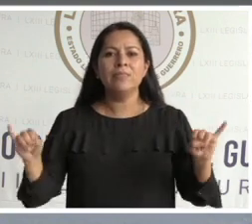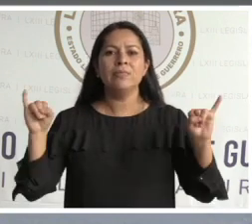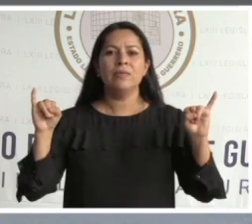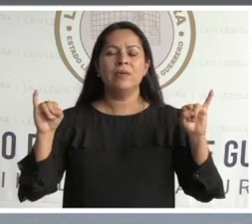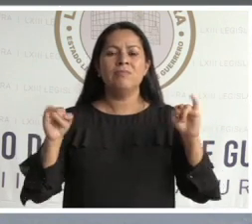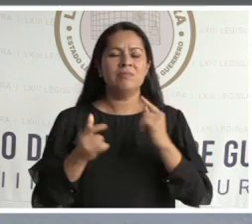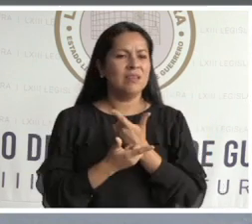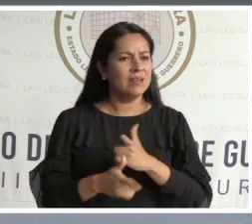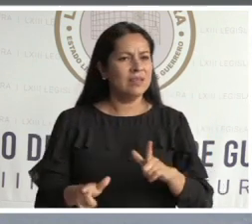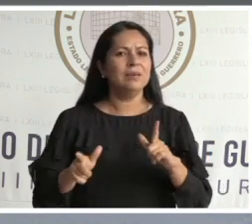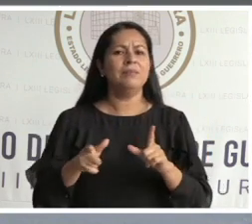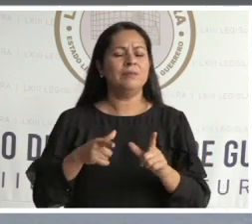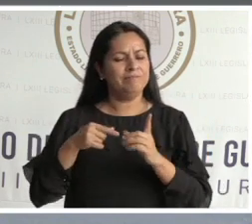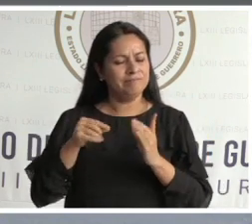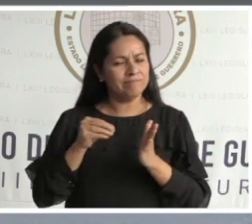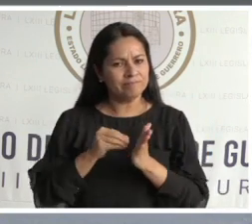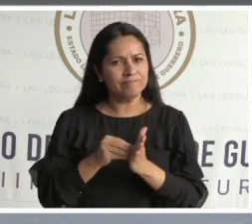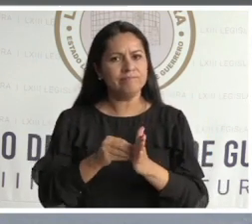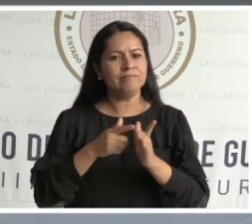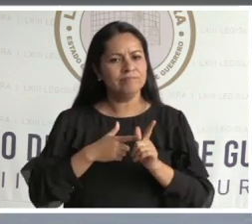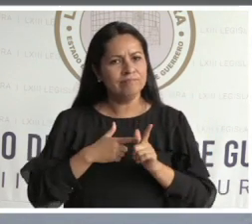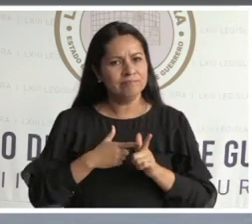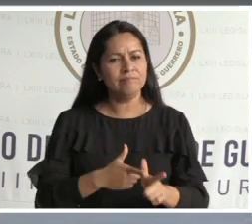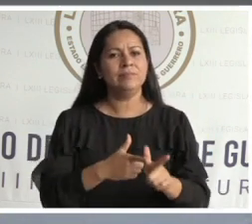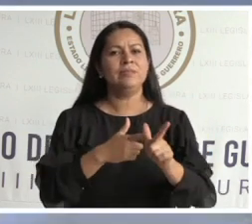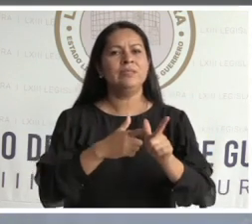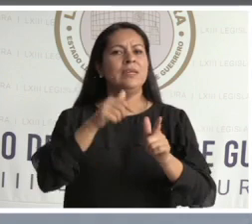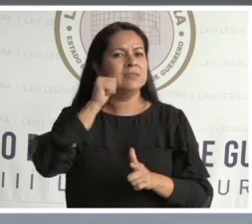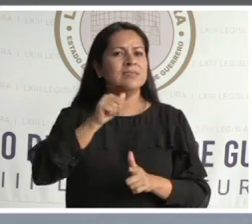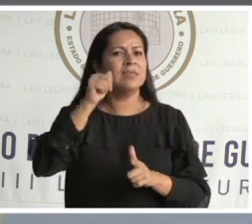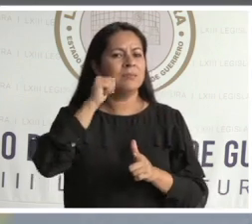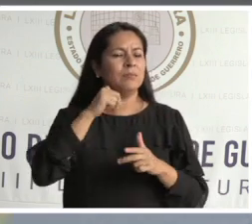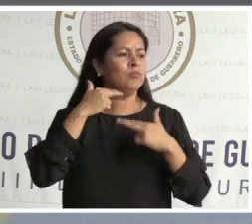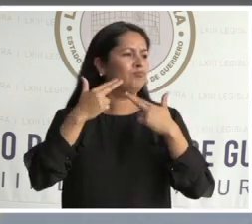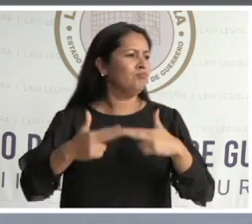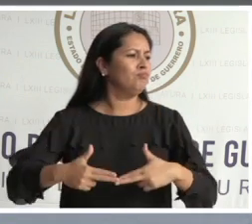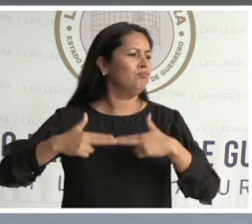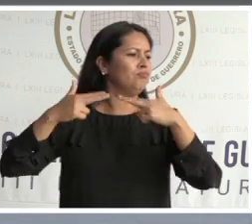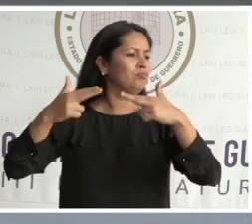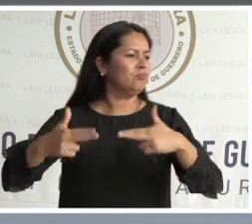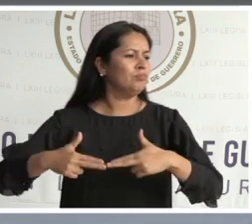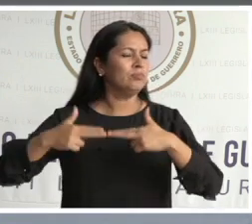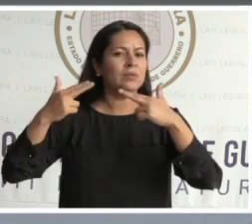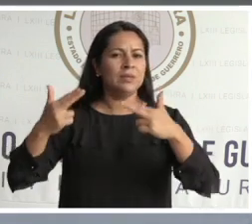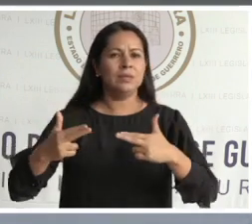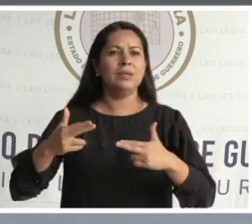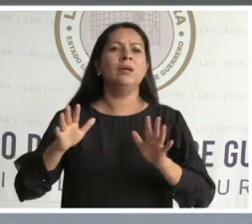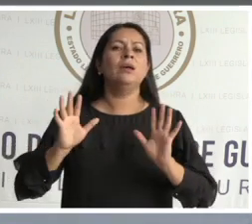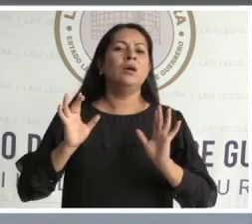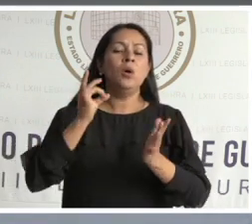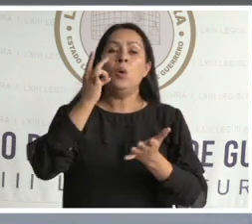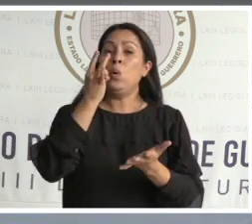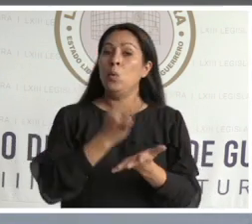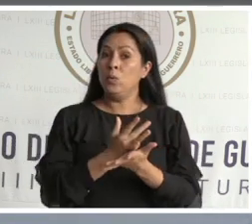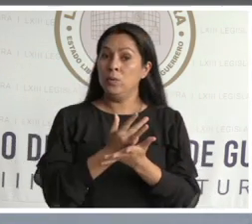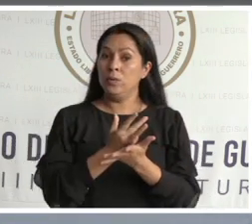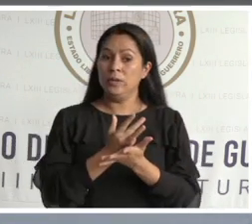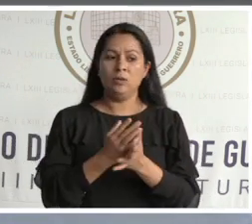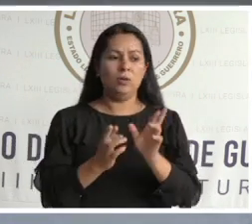siga prevaleciendo hoy y siempre. Solo a través de enaltecer nuestro lábaro patria